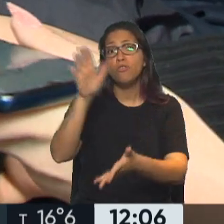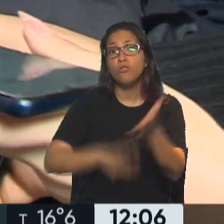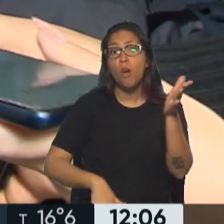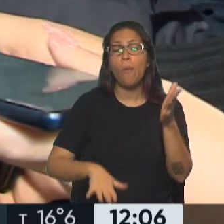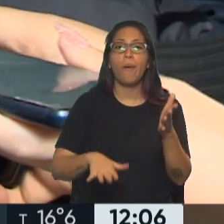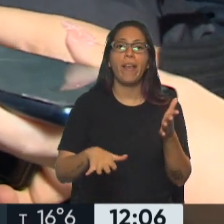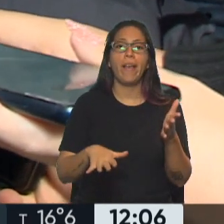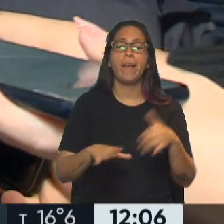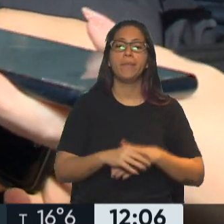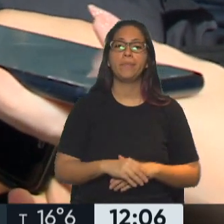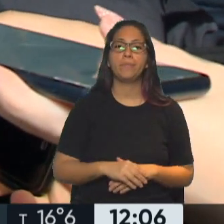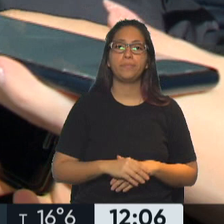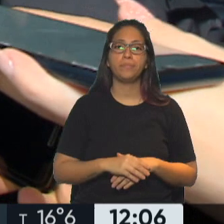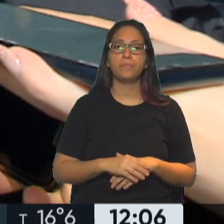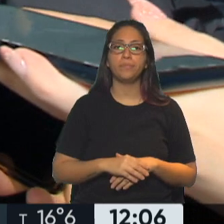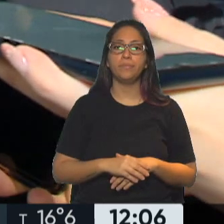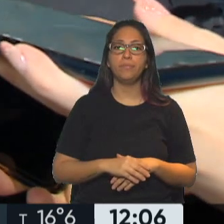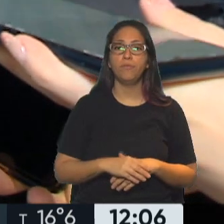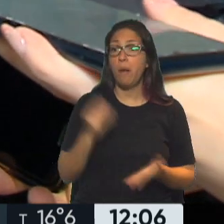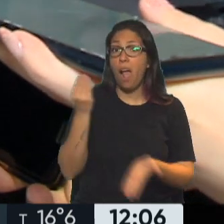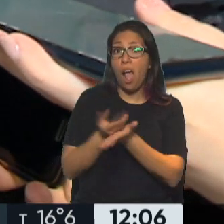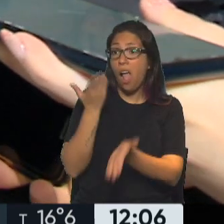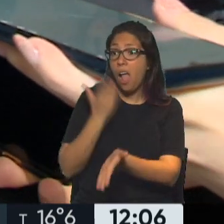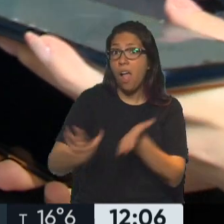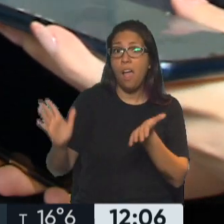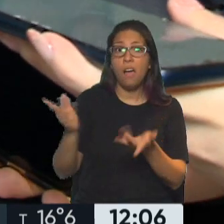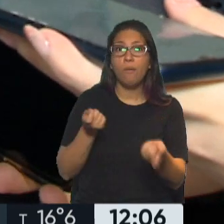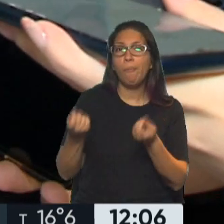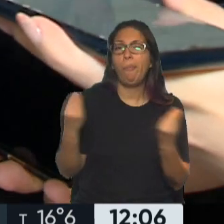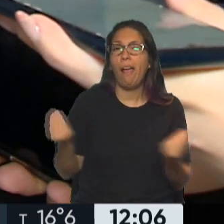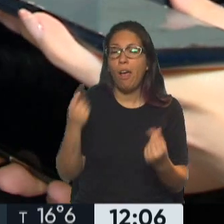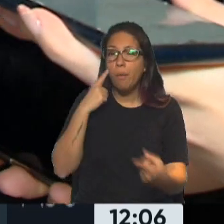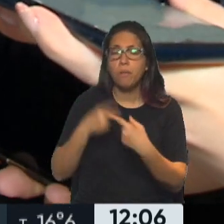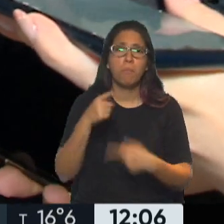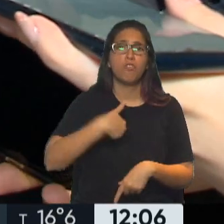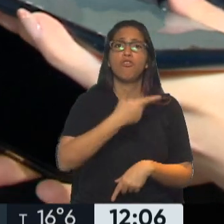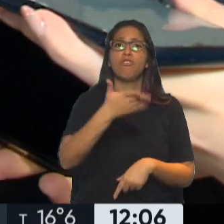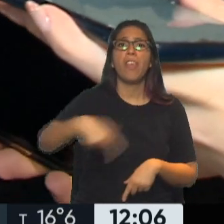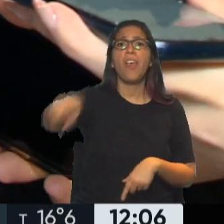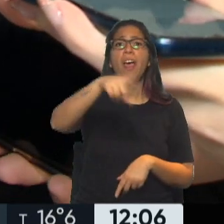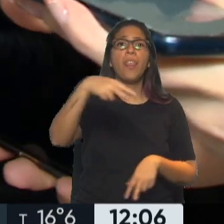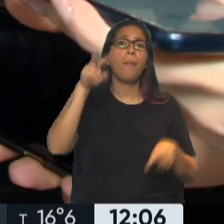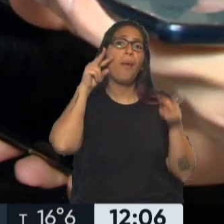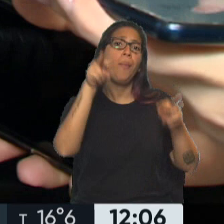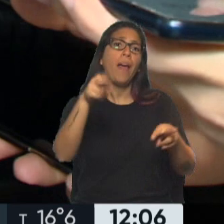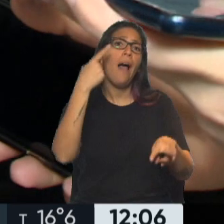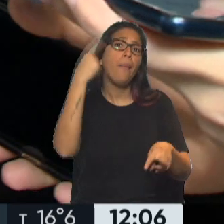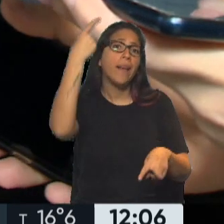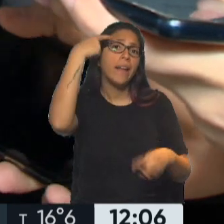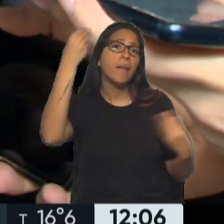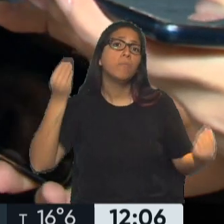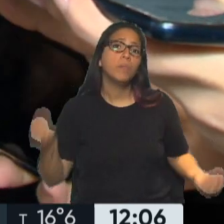disfuncionales de la recusación, pero la conclusión la tiene que sacar la sociedad. O sea, cuando